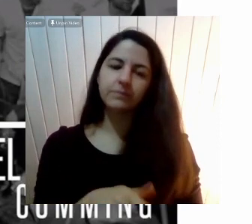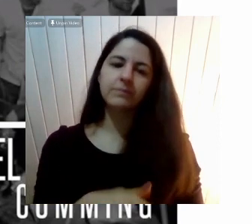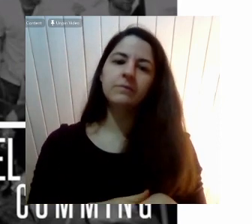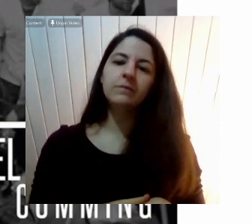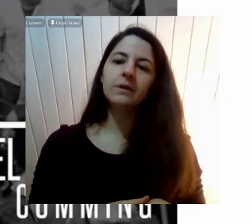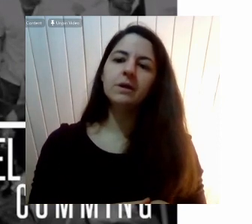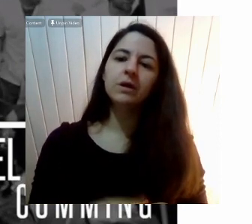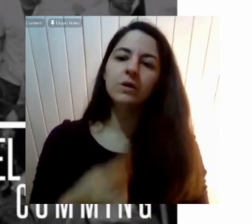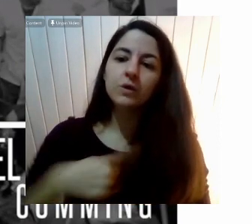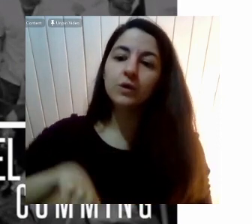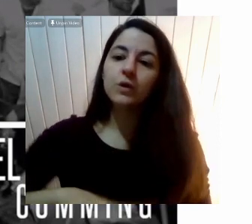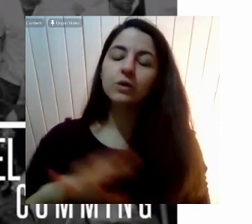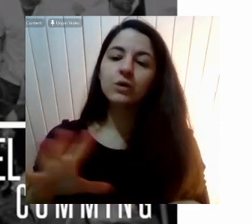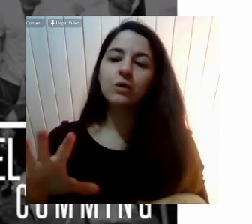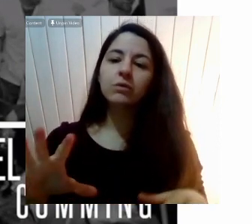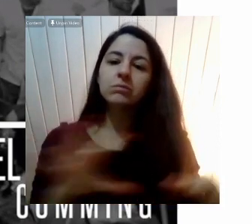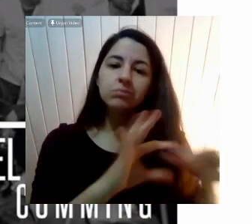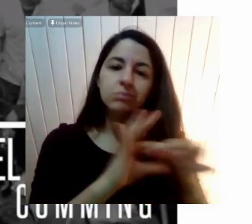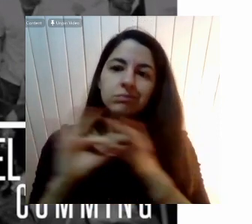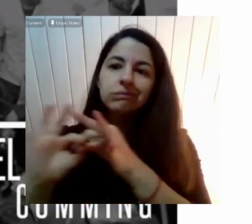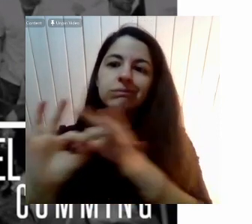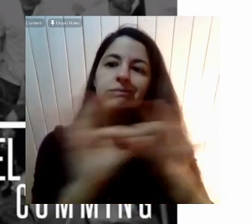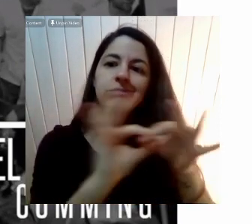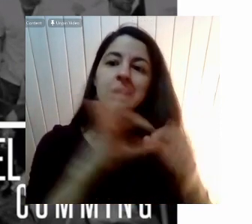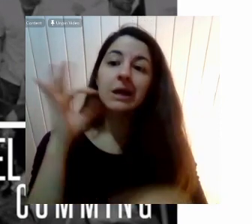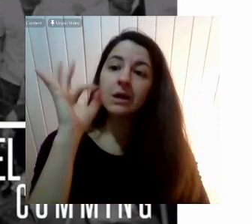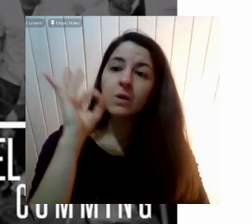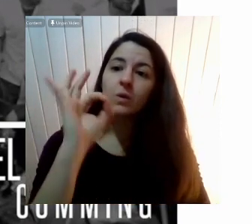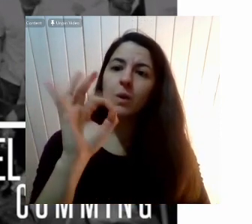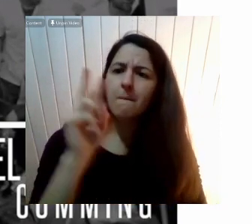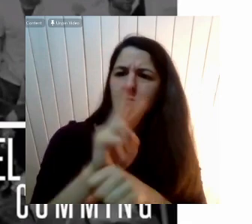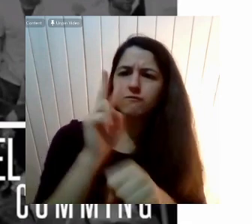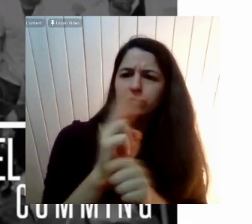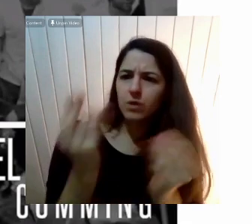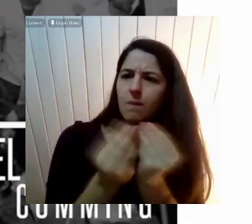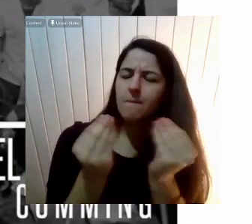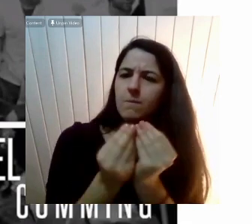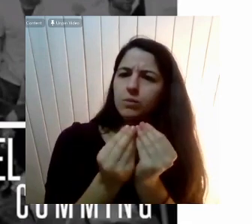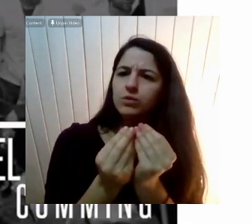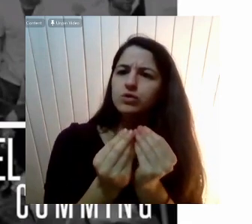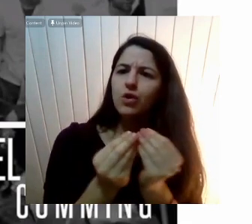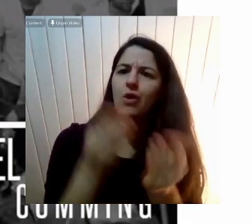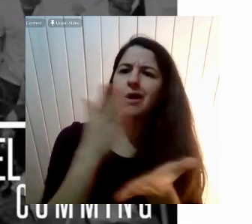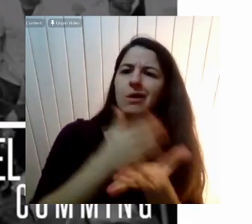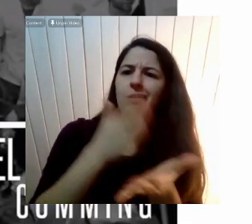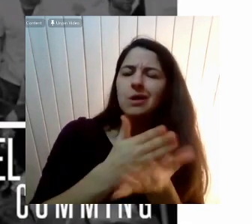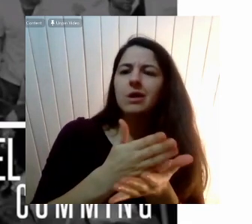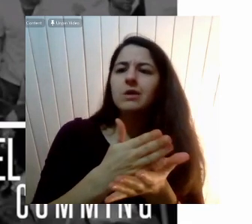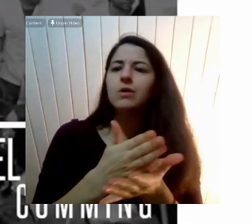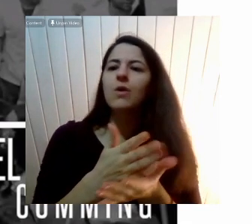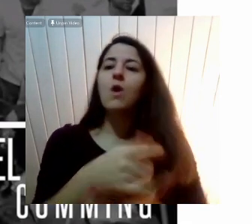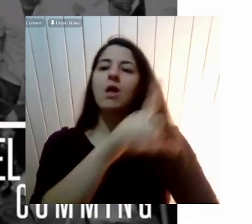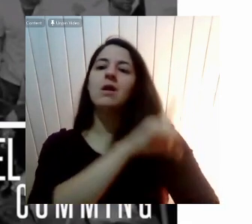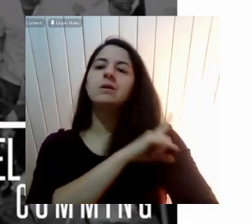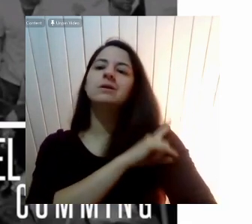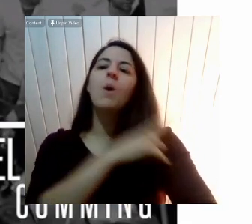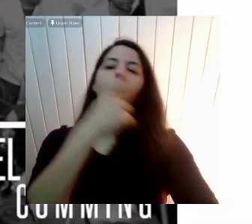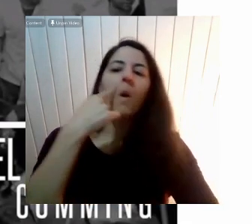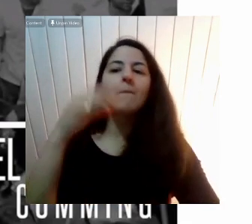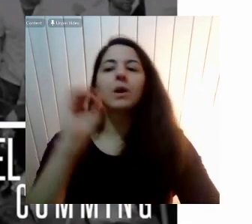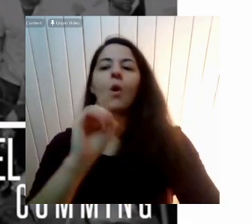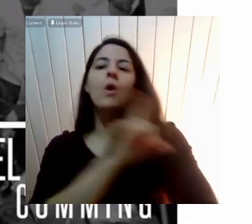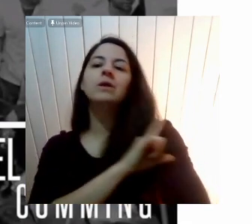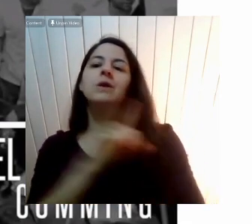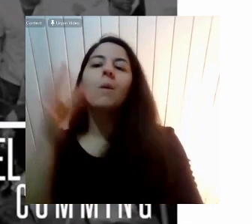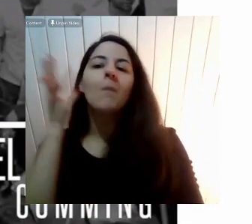reunimos Muchos profes Que trabajábamos En colegios monogenéricos En liceos de hombres O de mujeres De ahí se podía ver Obviamente De una